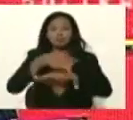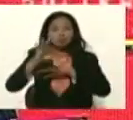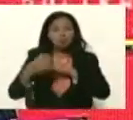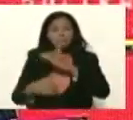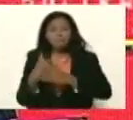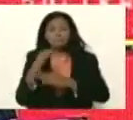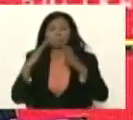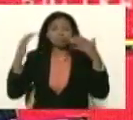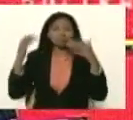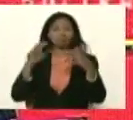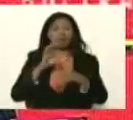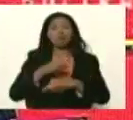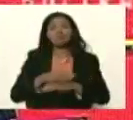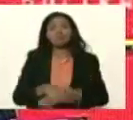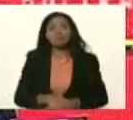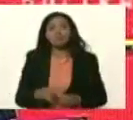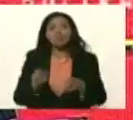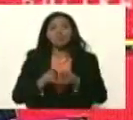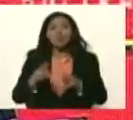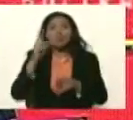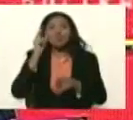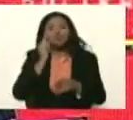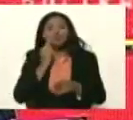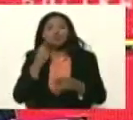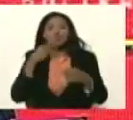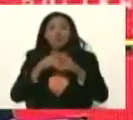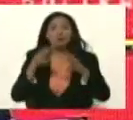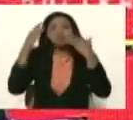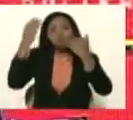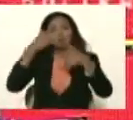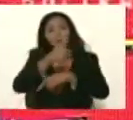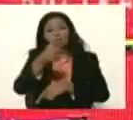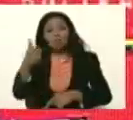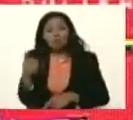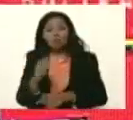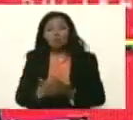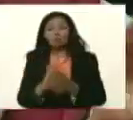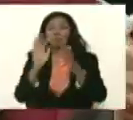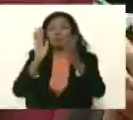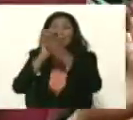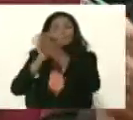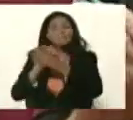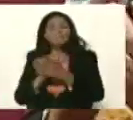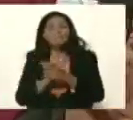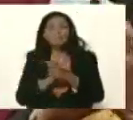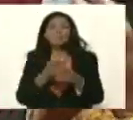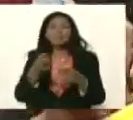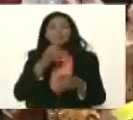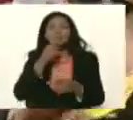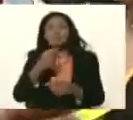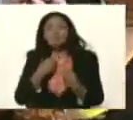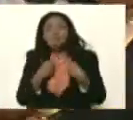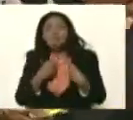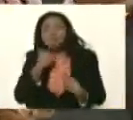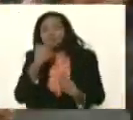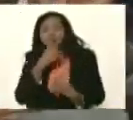más grandes del país el municipio Sucre del estado Miranda mi saludo a todos mis vecinos de la California el marqués